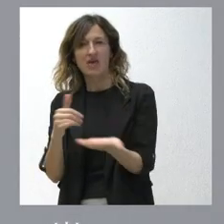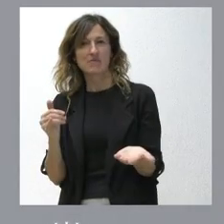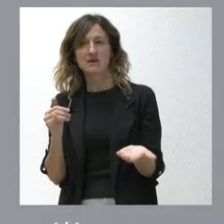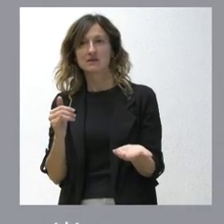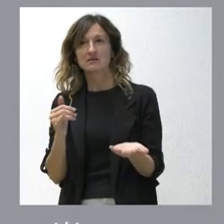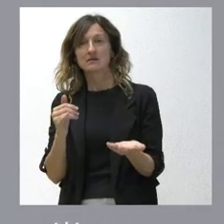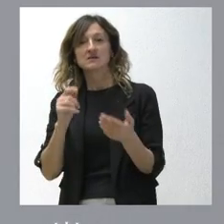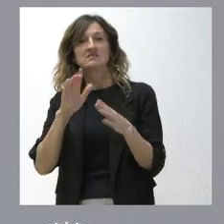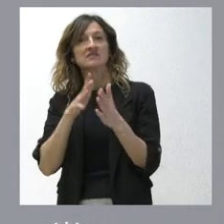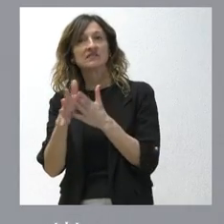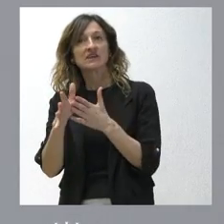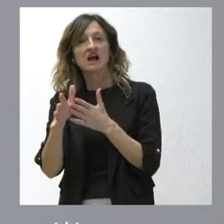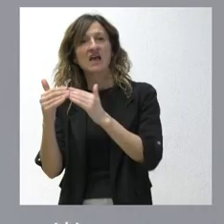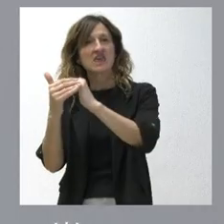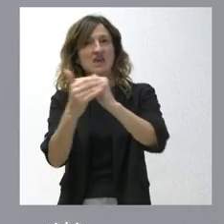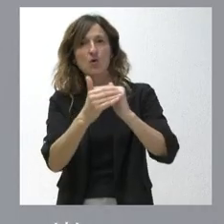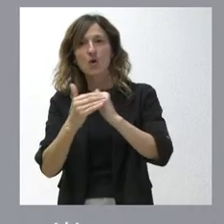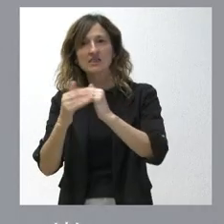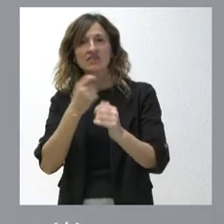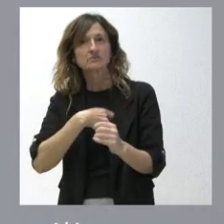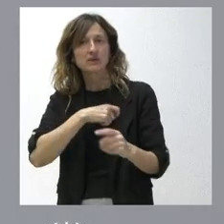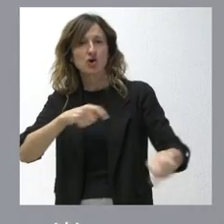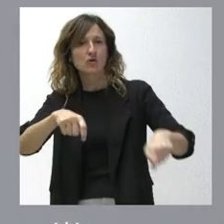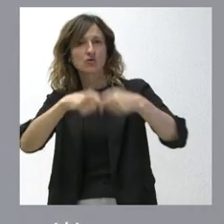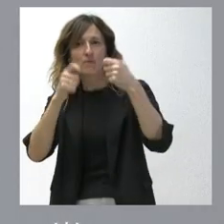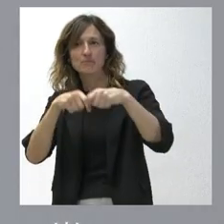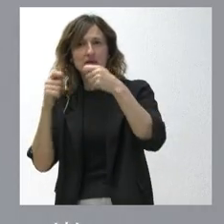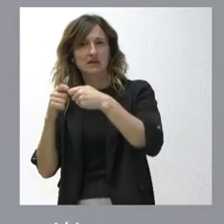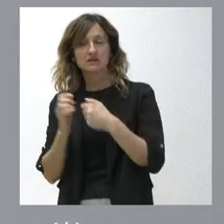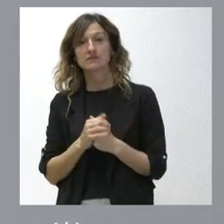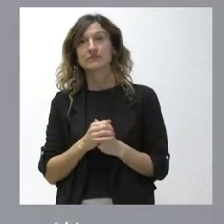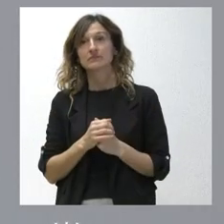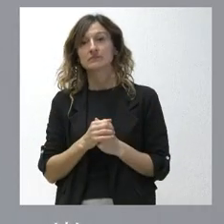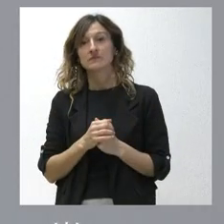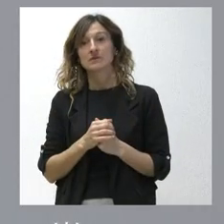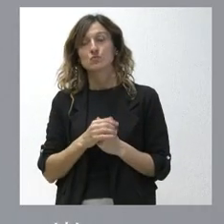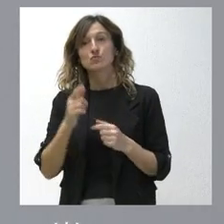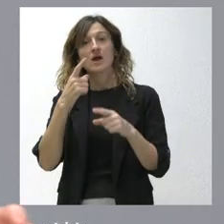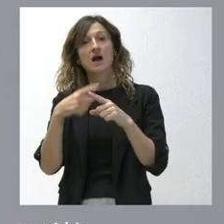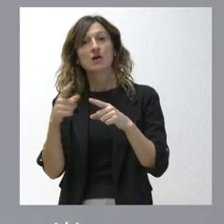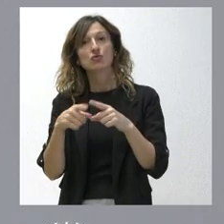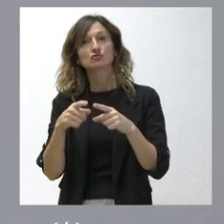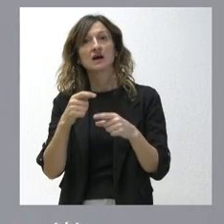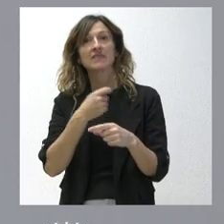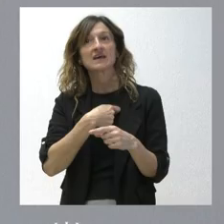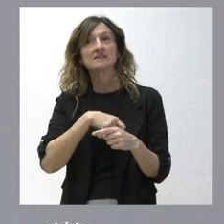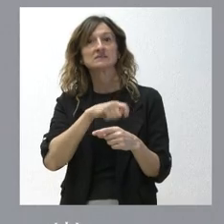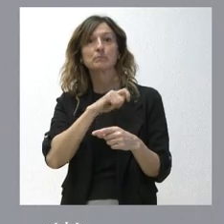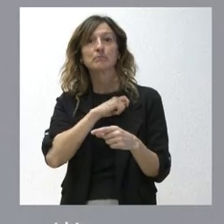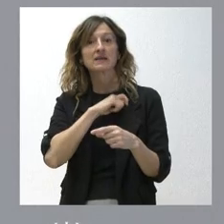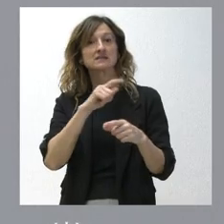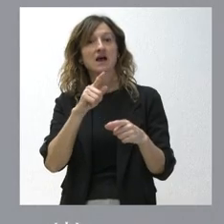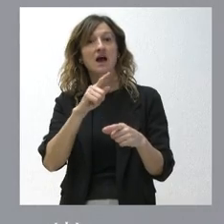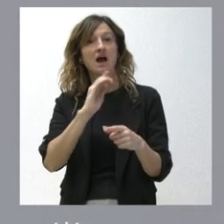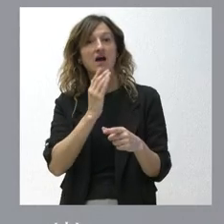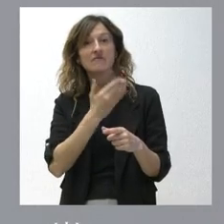supondría una clara ruptura de la igualdad entre españoles. El hecho de que algo que perjudica al conjunto de España y que hace que